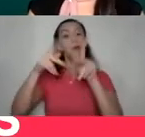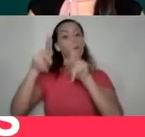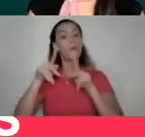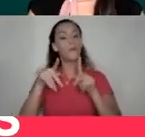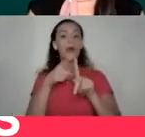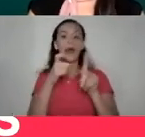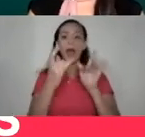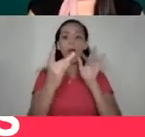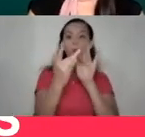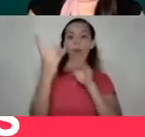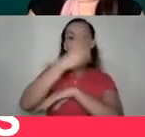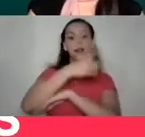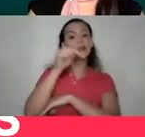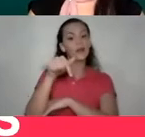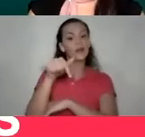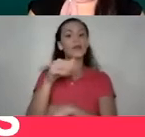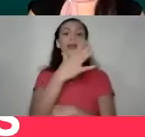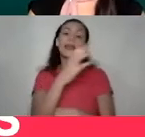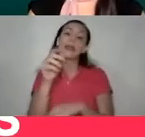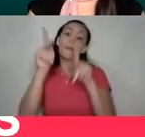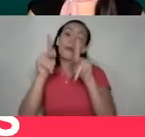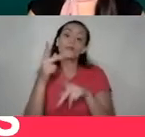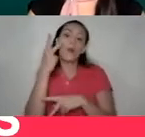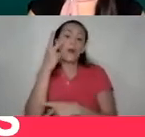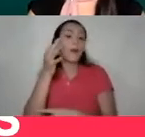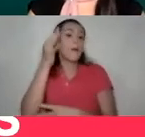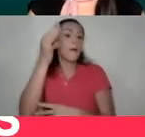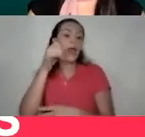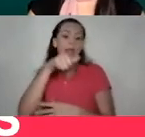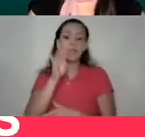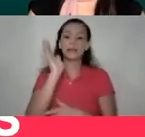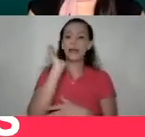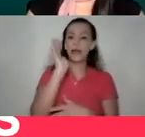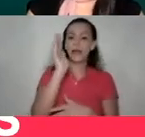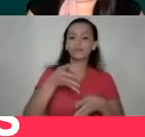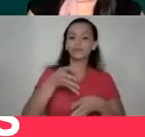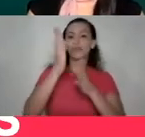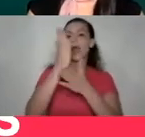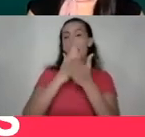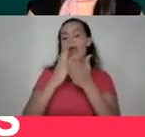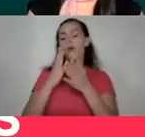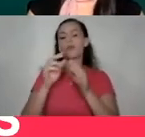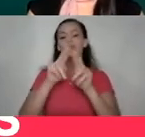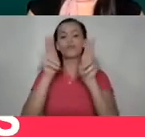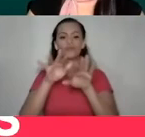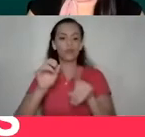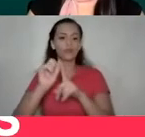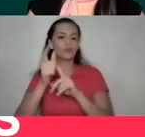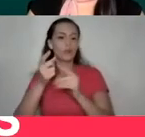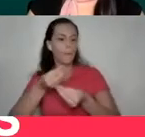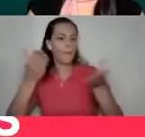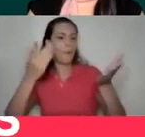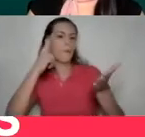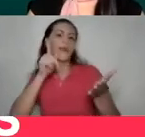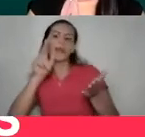conectadas el día de hoy y quienes nos verán cuando esta charla sea colgada en algún sitio de acceso público para quienes